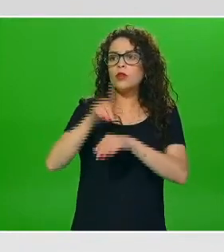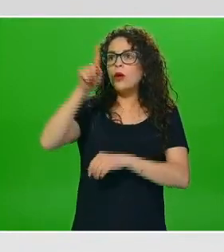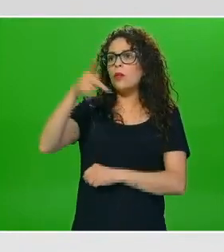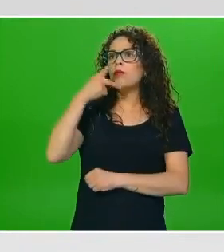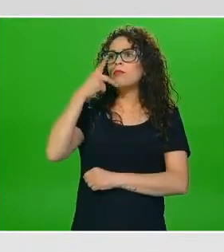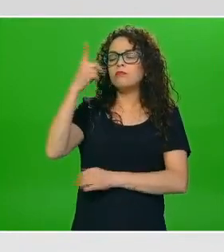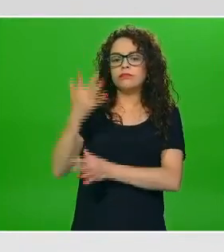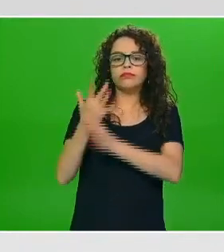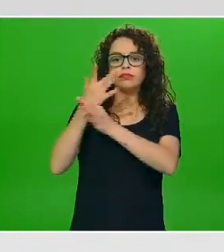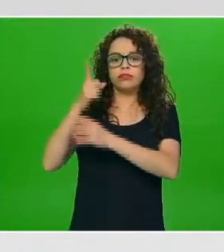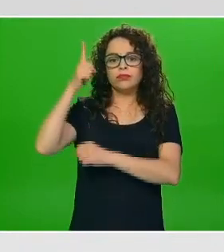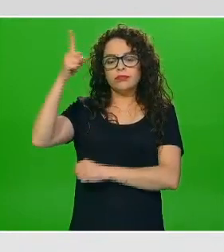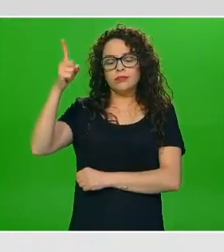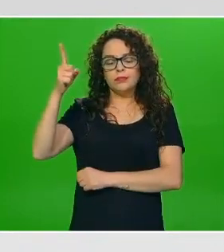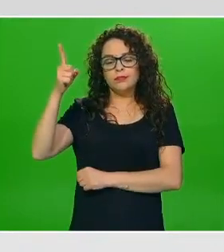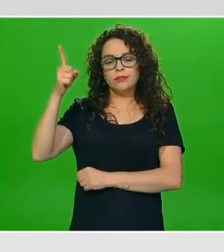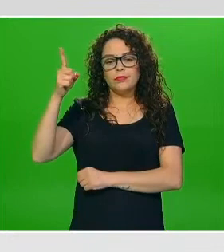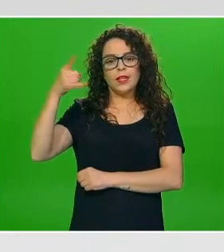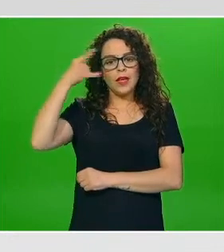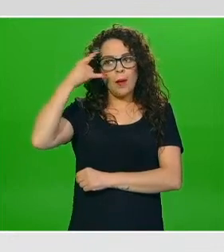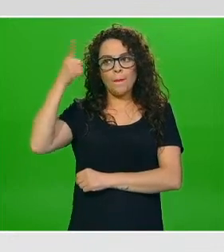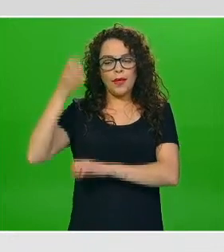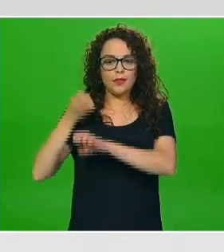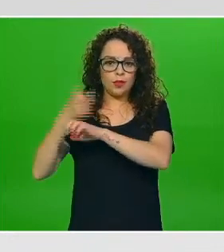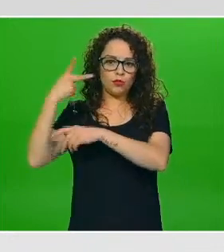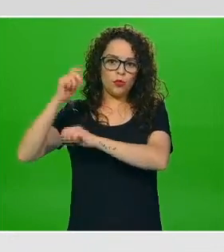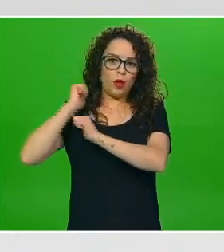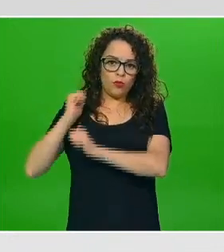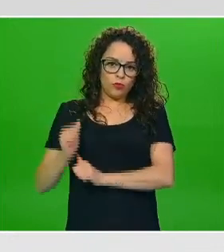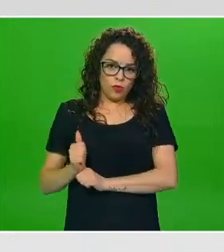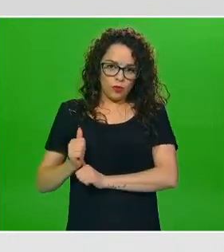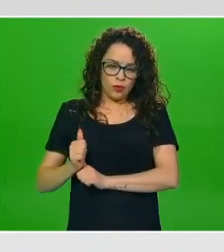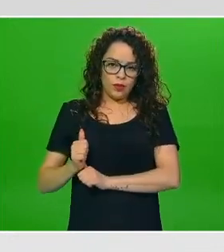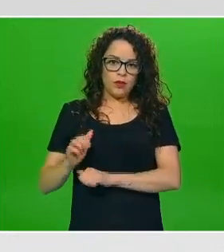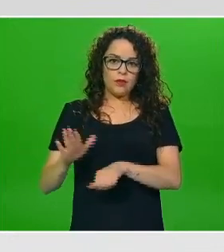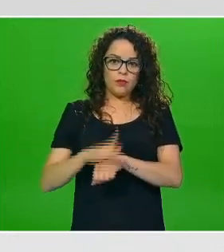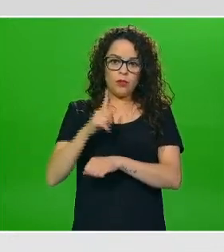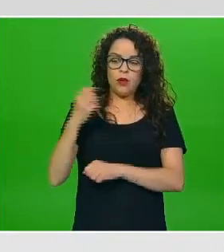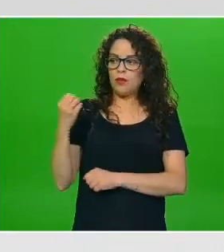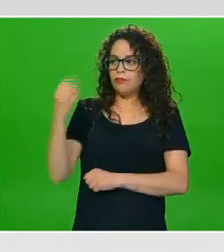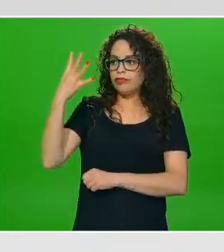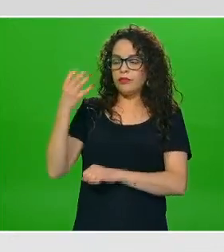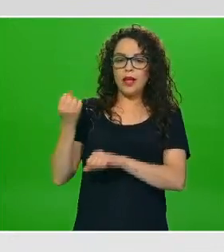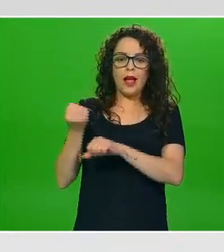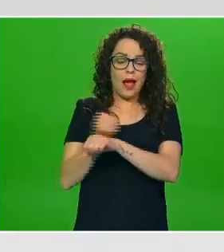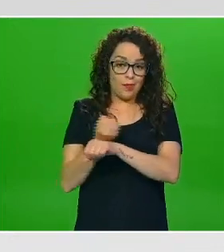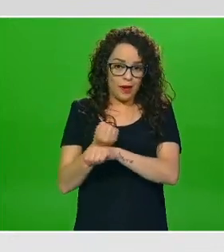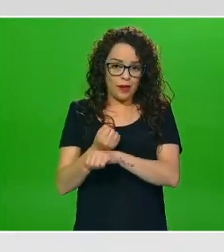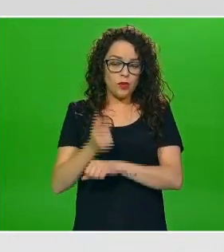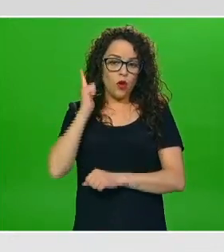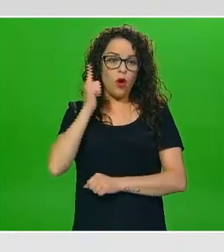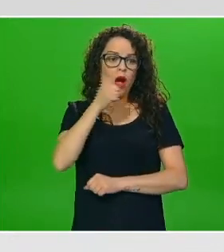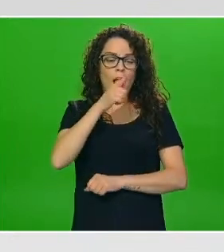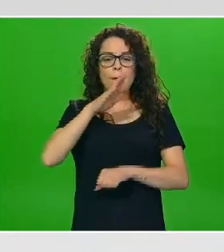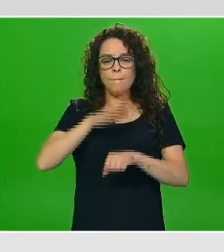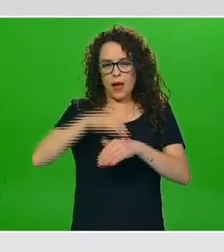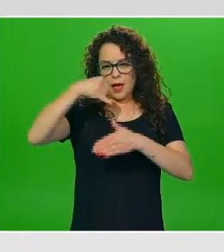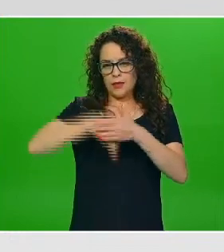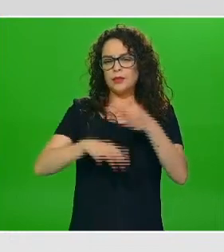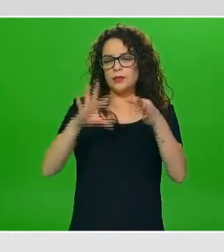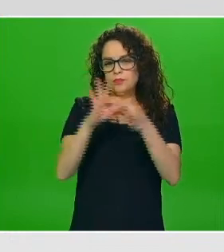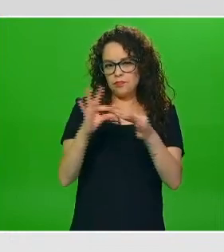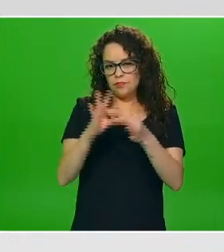cambiado a semáforo amarillo pero no sé si nos pueden ustedes dar algún detalle más y también